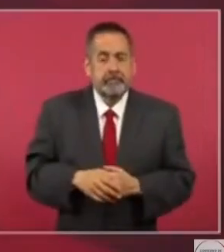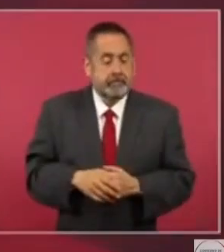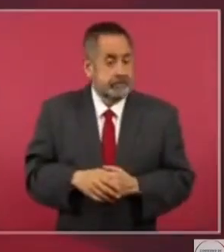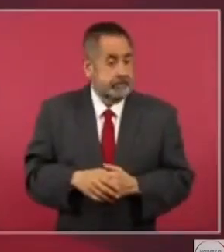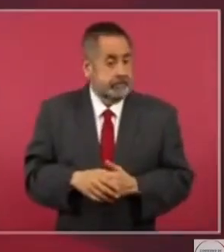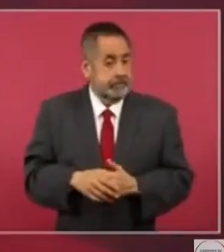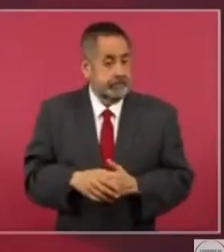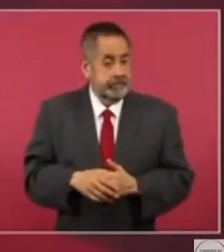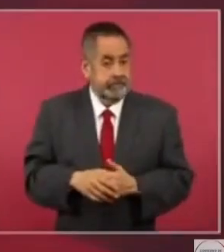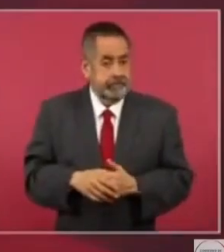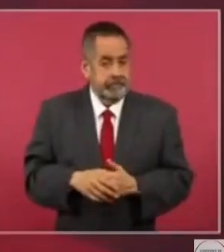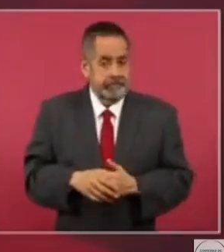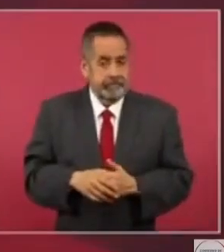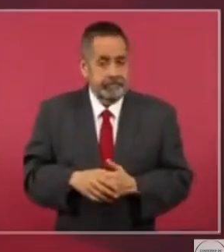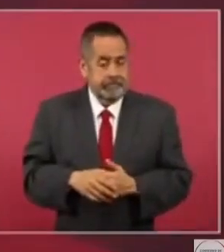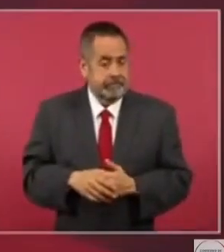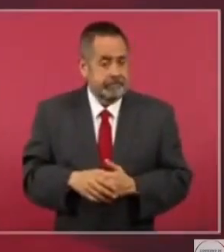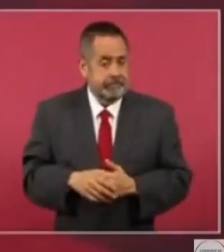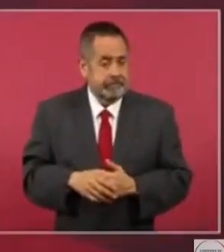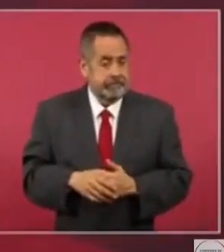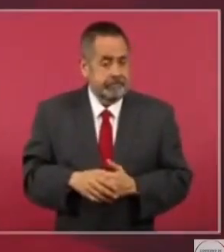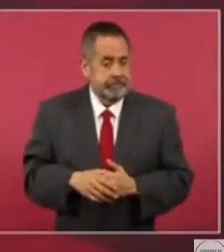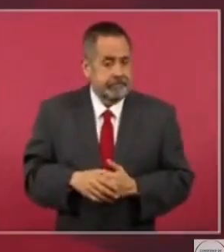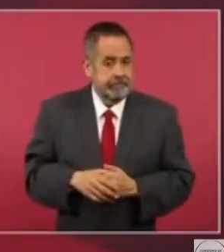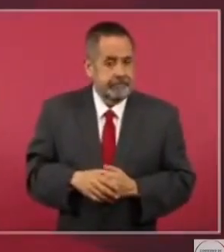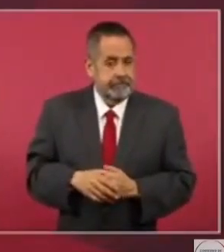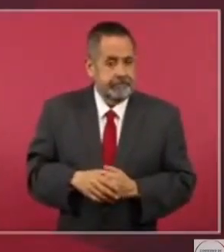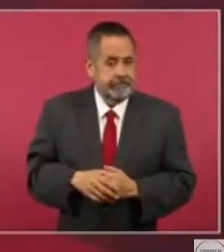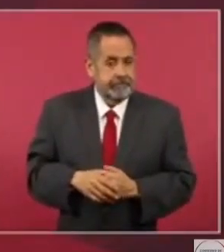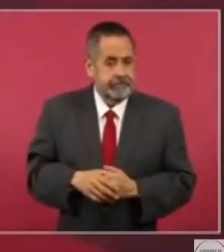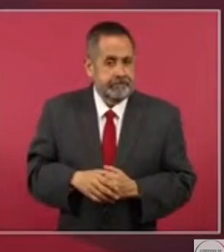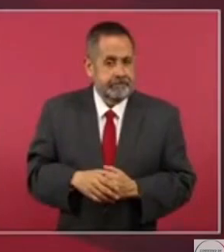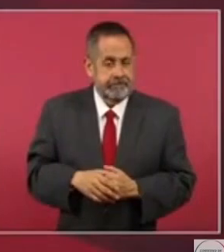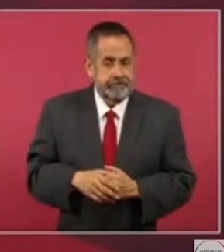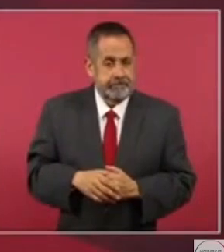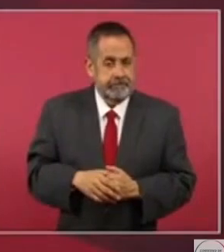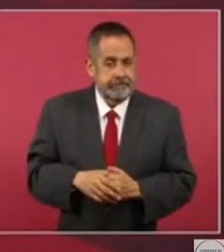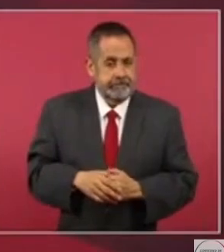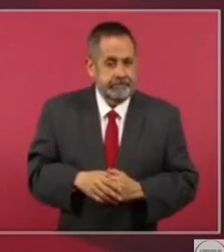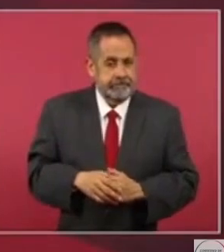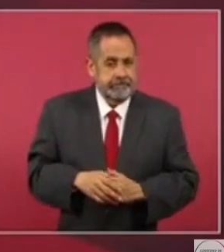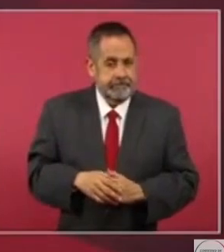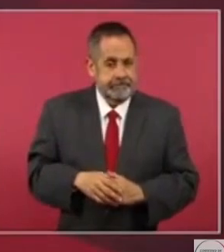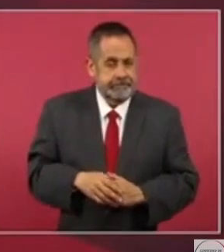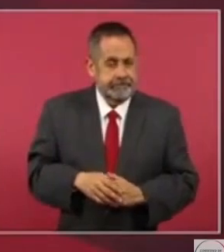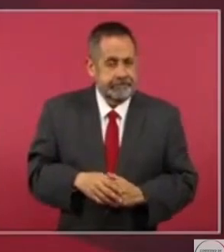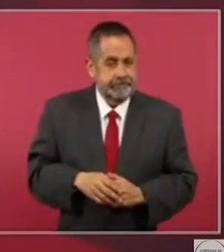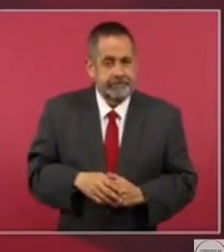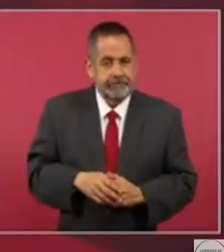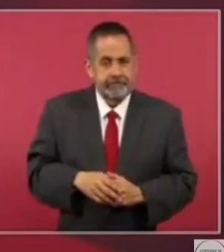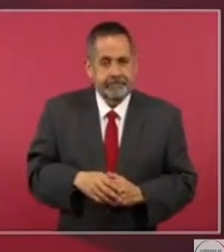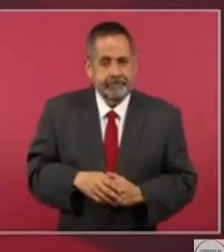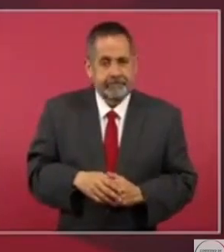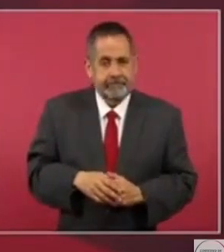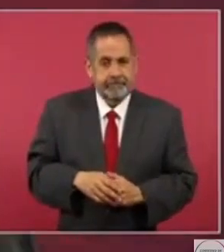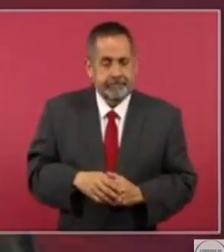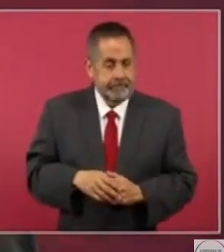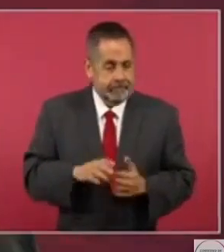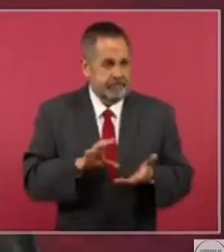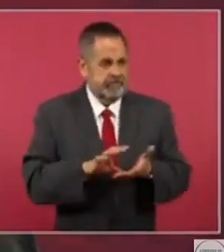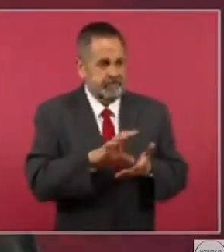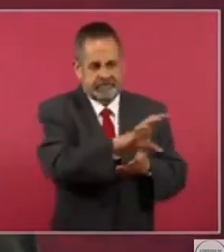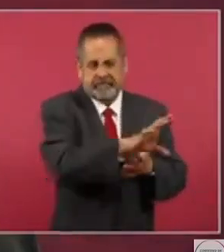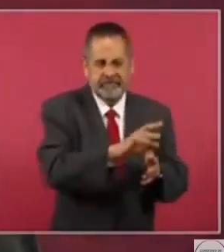llevar su proceso en